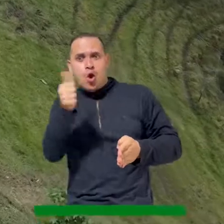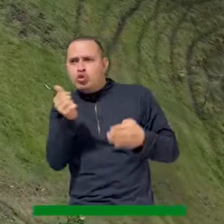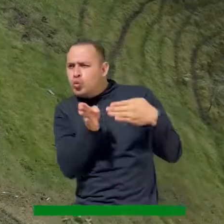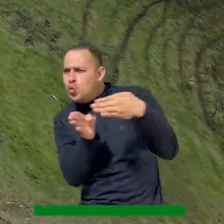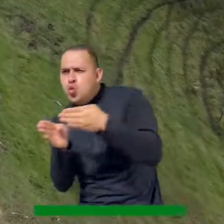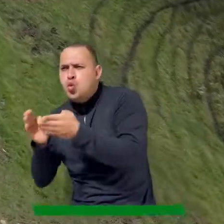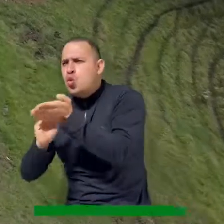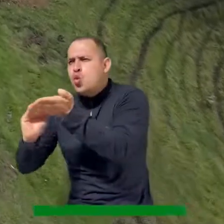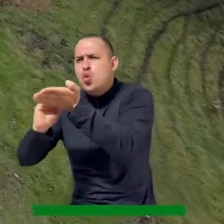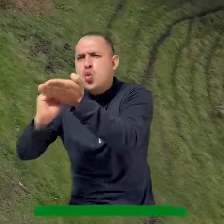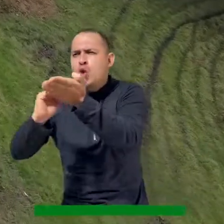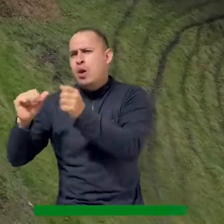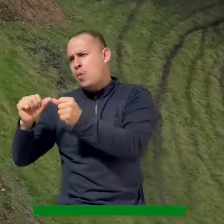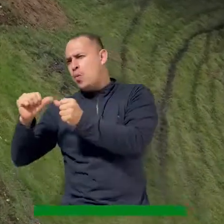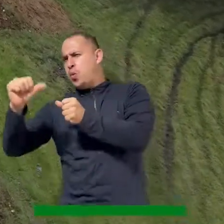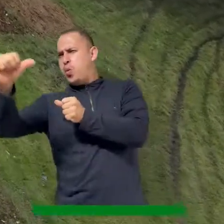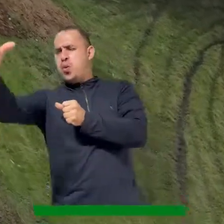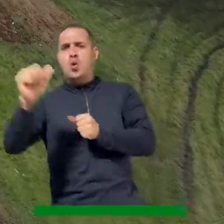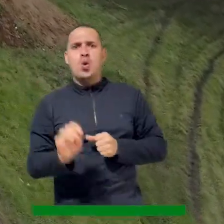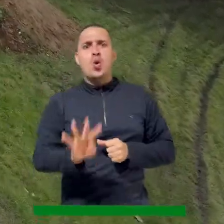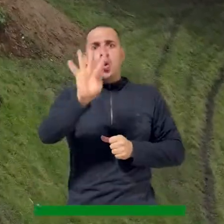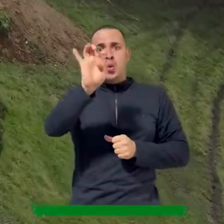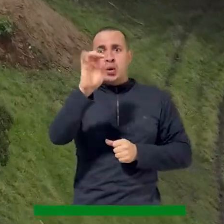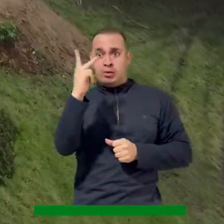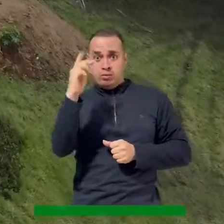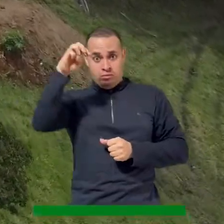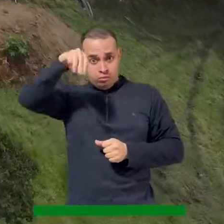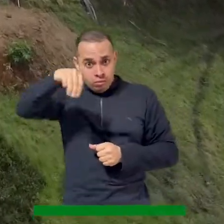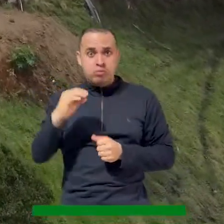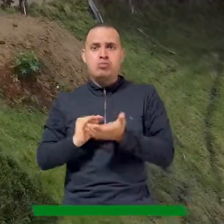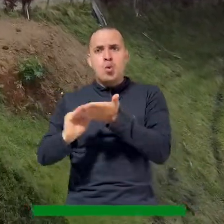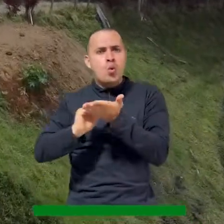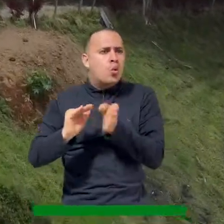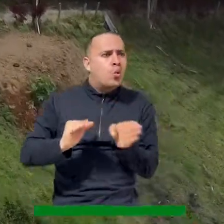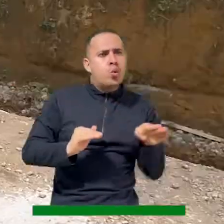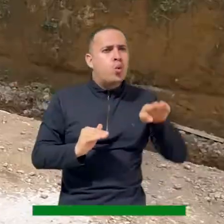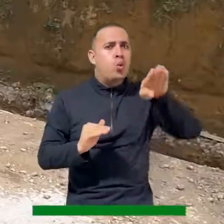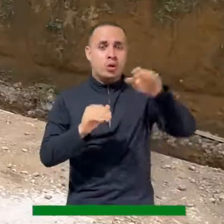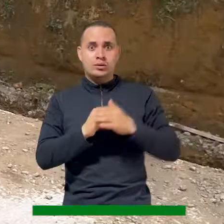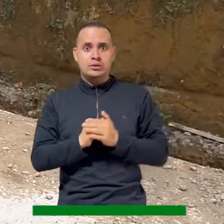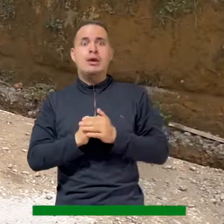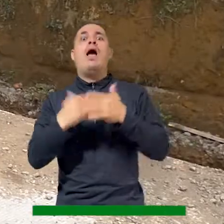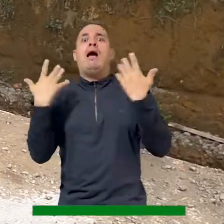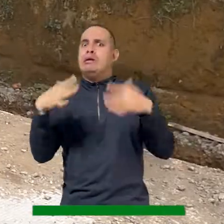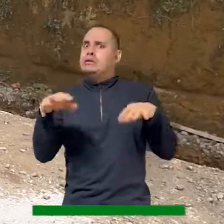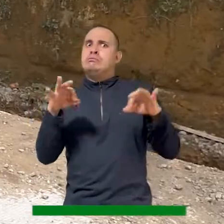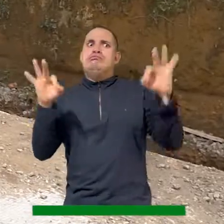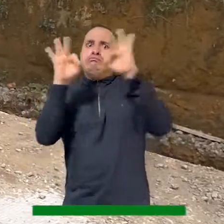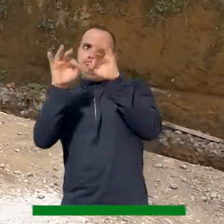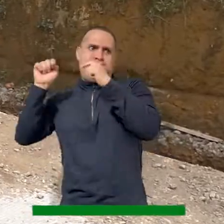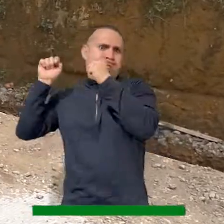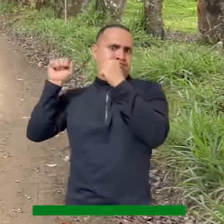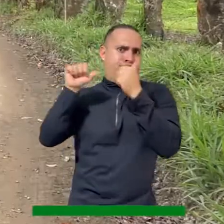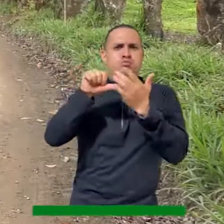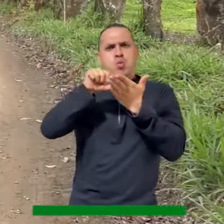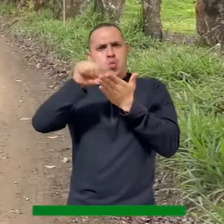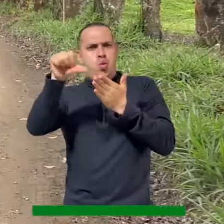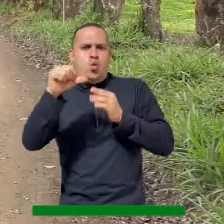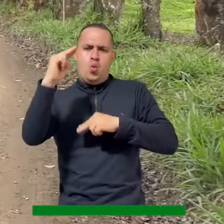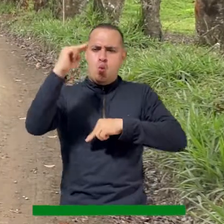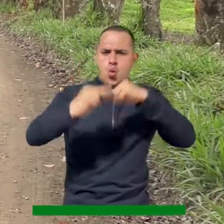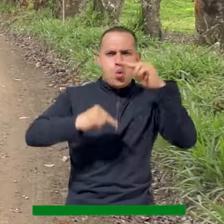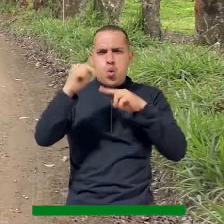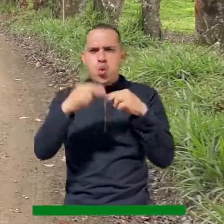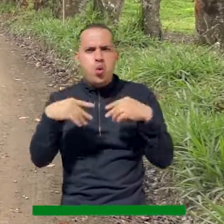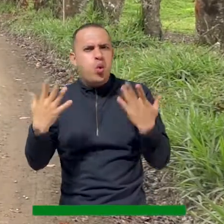Más de 9 kilómetros pavimentados en nuestras vías secundarias. Se realizaron inversiones importantes